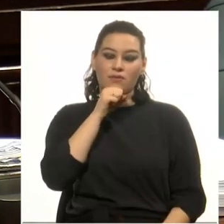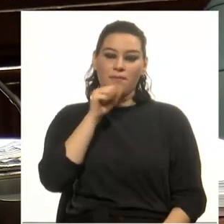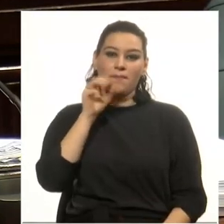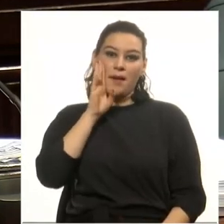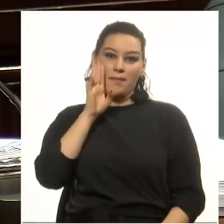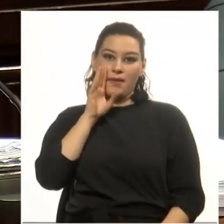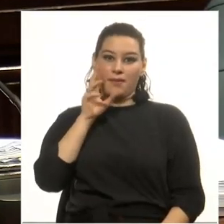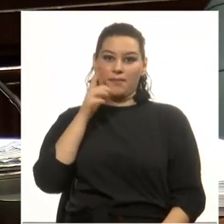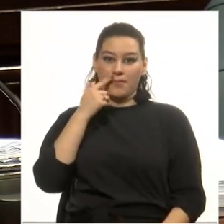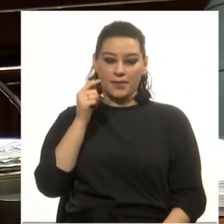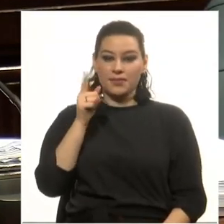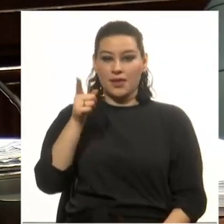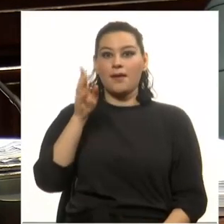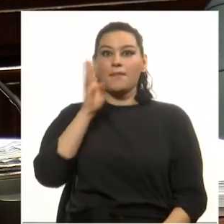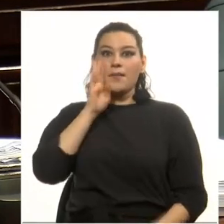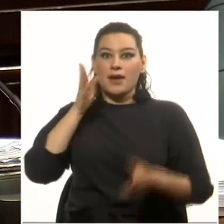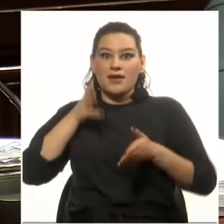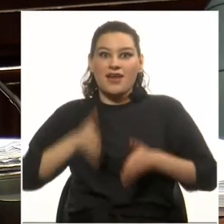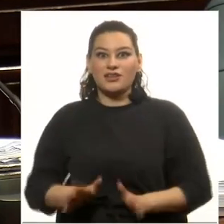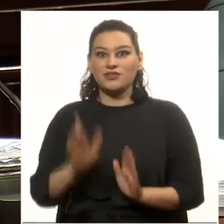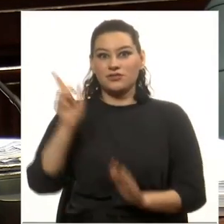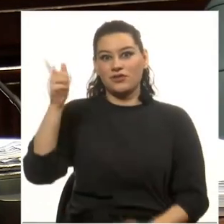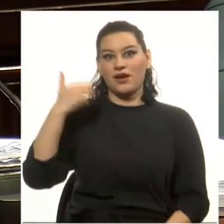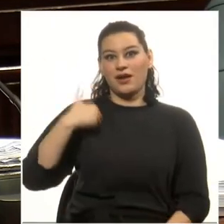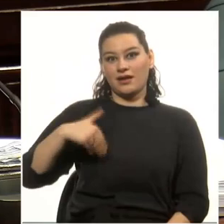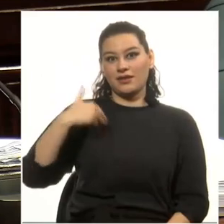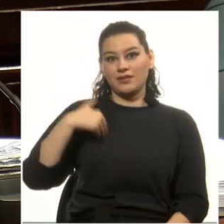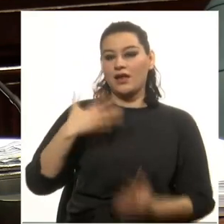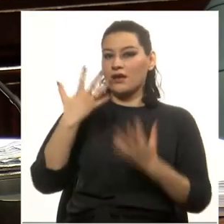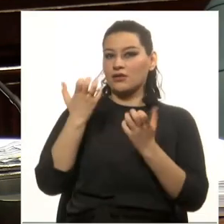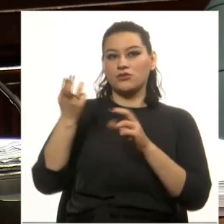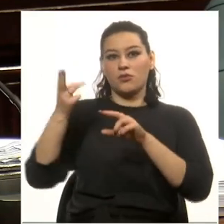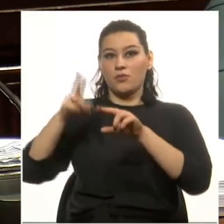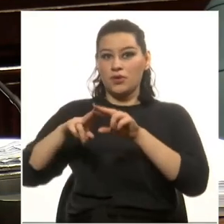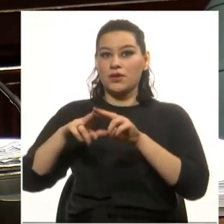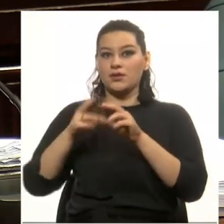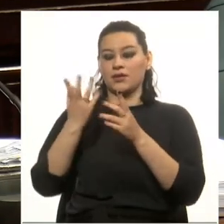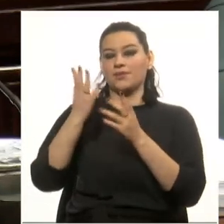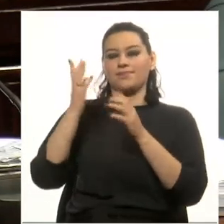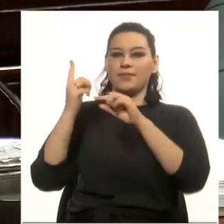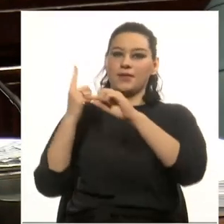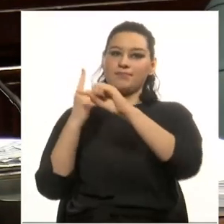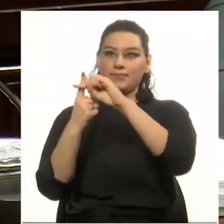ser la patria de mi madre, donde nació, quiso morir y está sepultada.